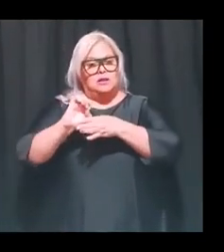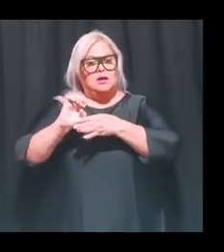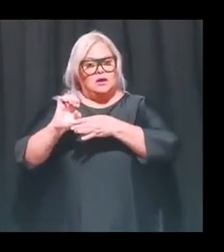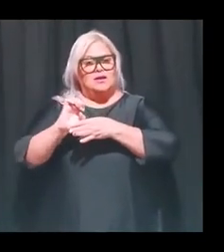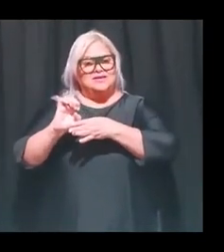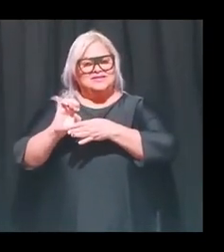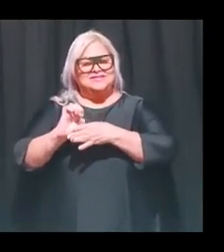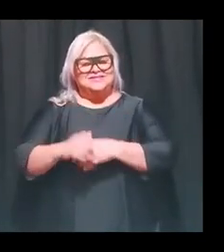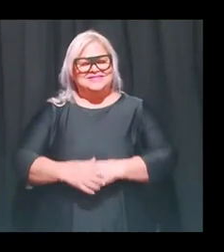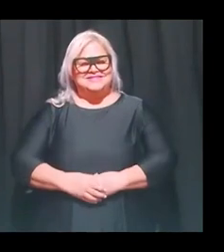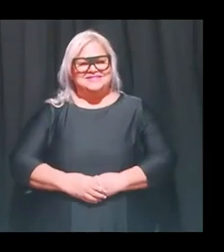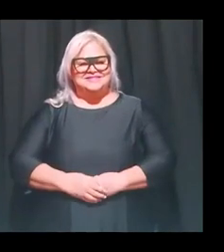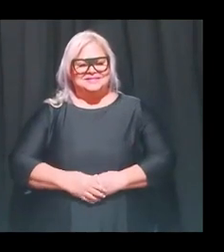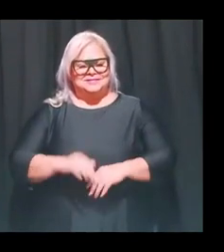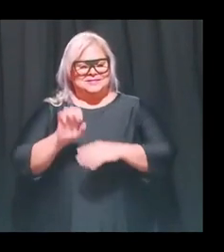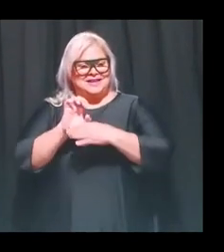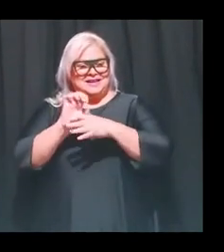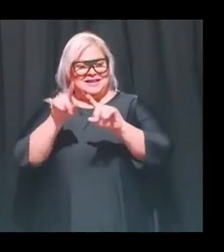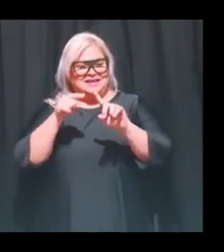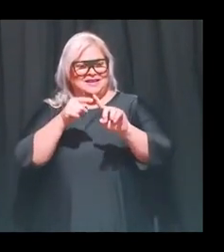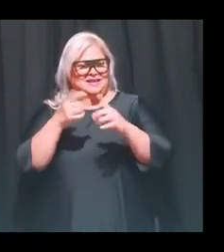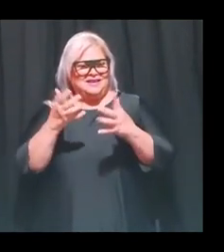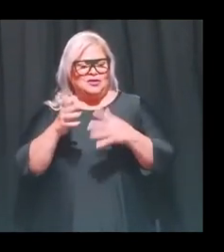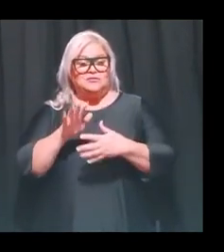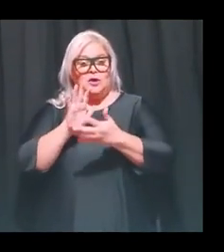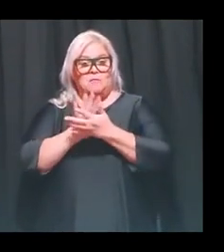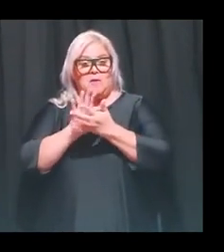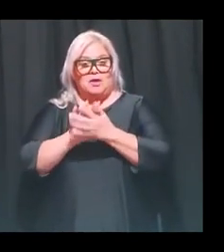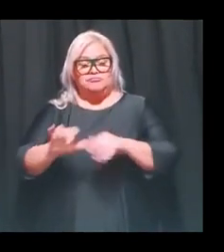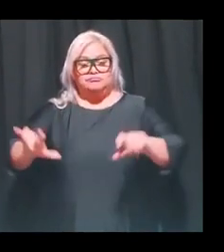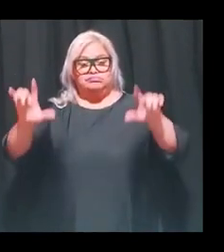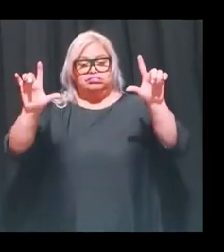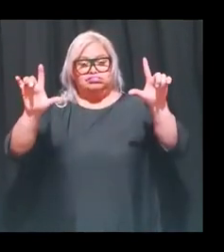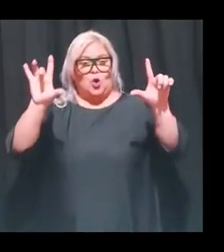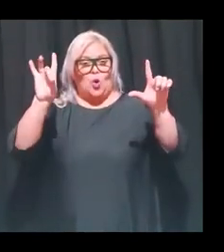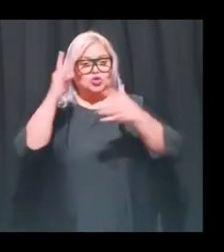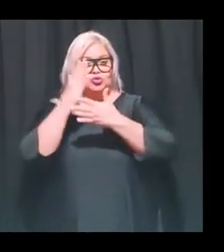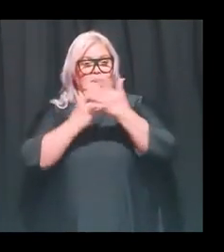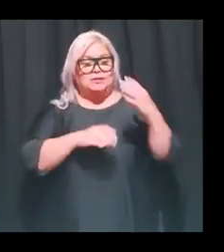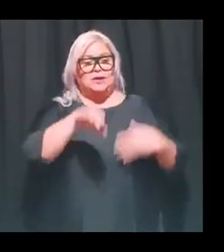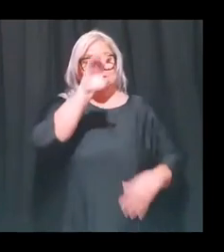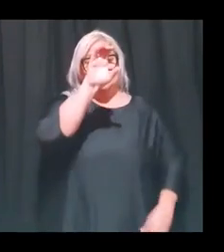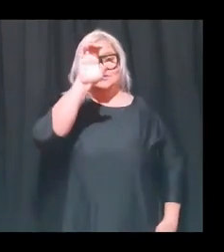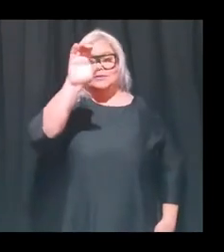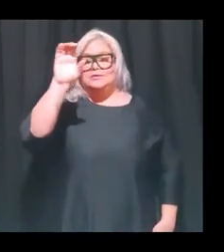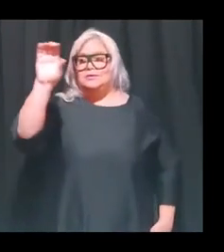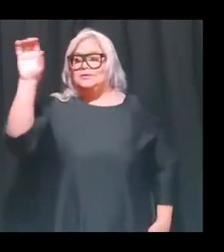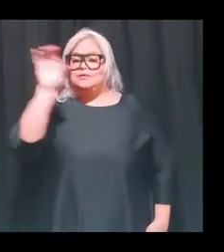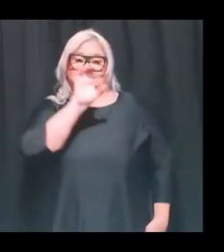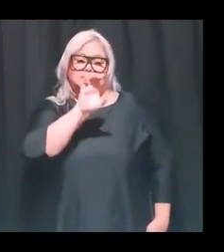El ejercicio consistía en dividir un papel en blanco en ocho partes y cada parte